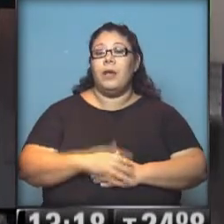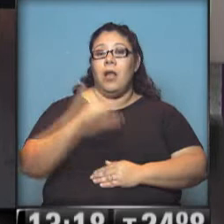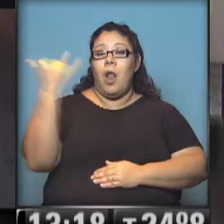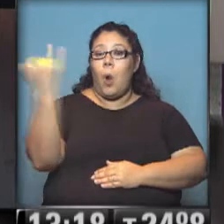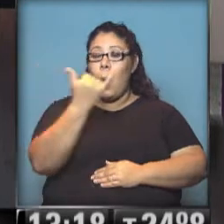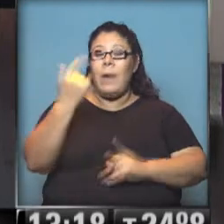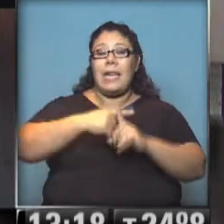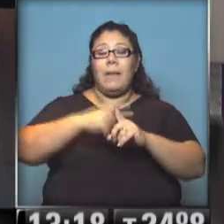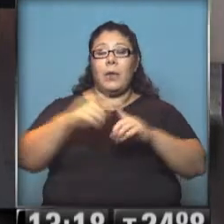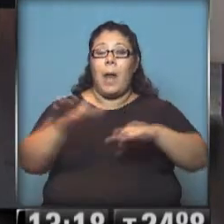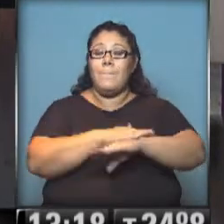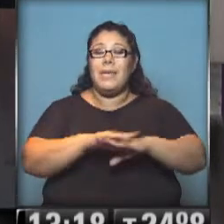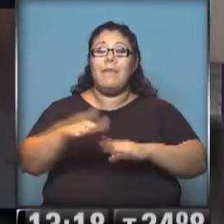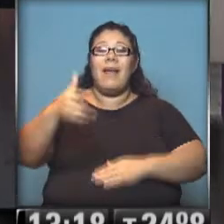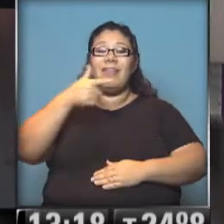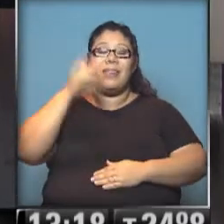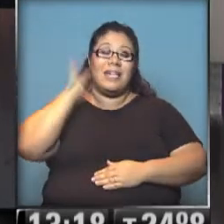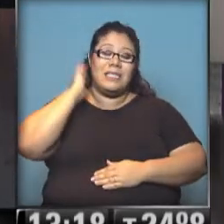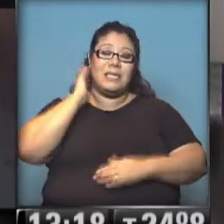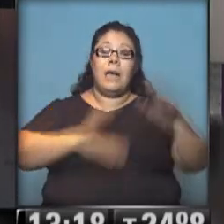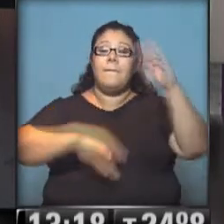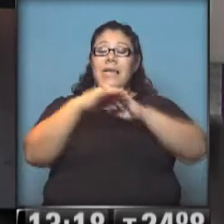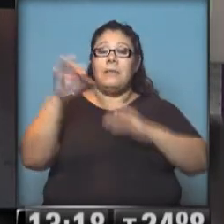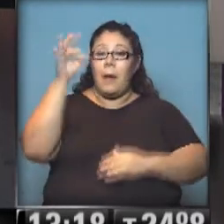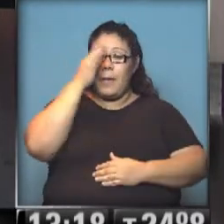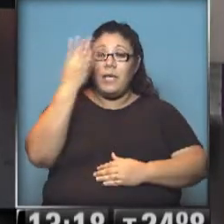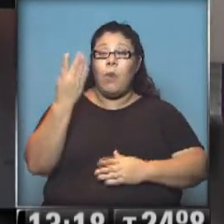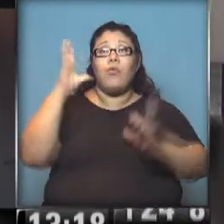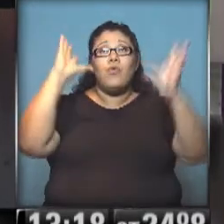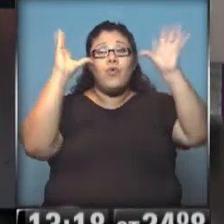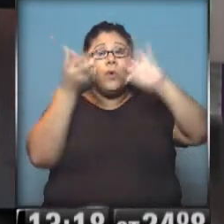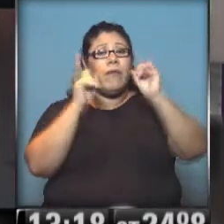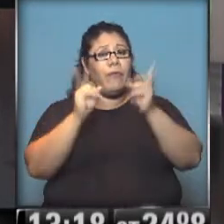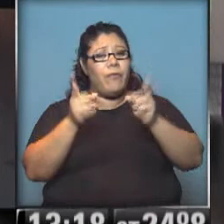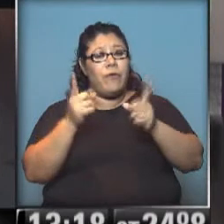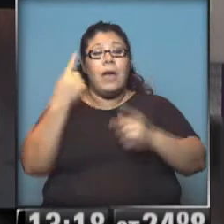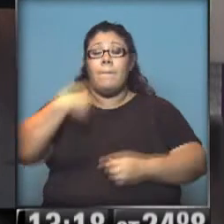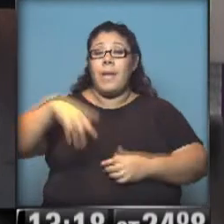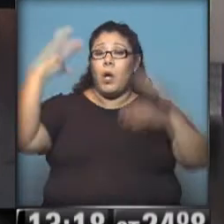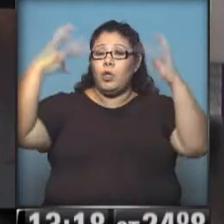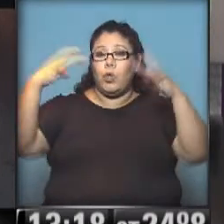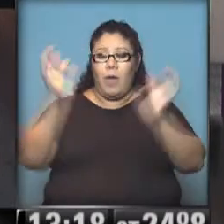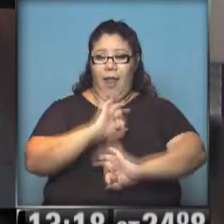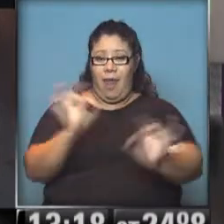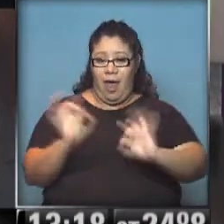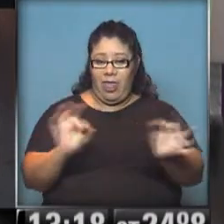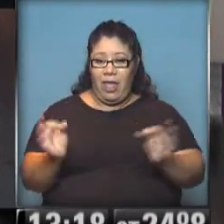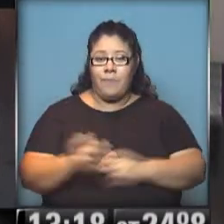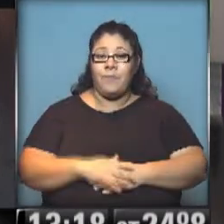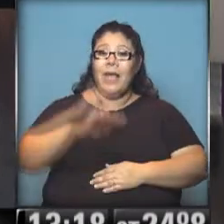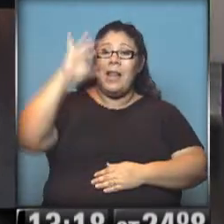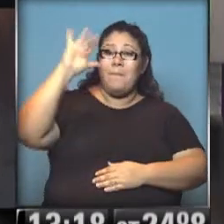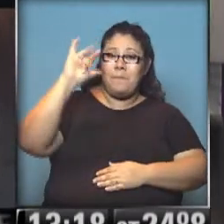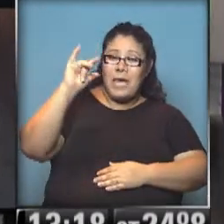16, 24. Y las nubecitas iban a estar dando vueltas, pero sin lluvias el jueves. Aquí el miércoles sí está